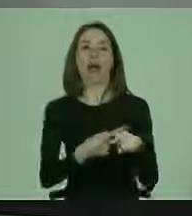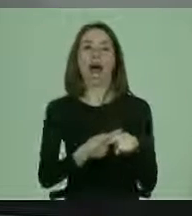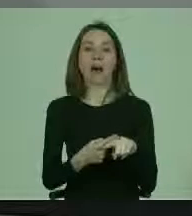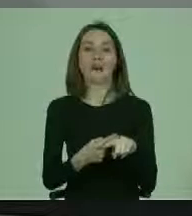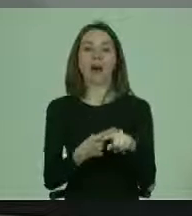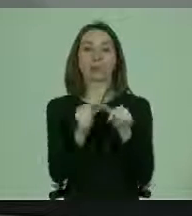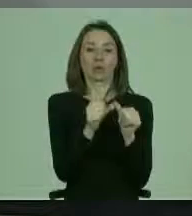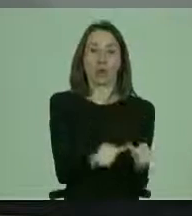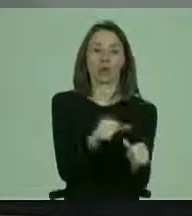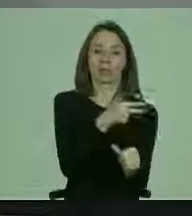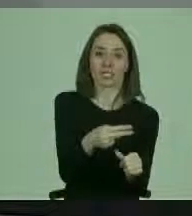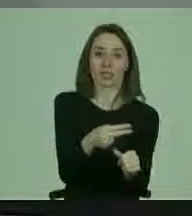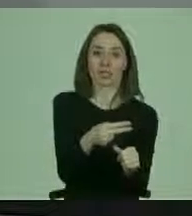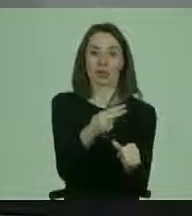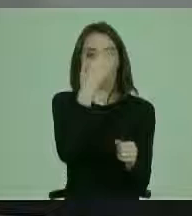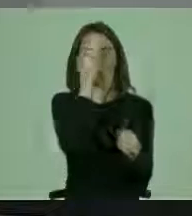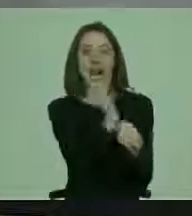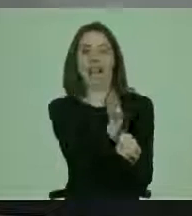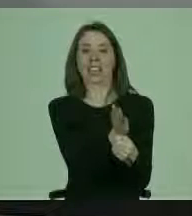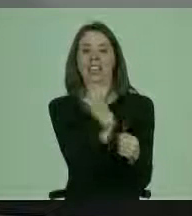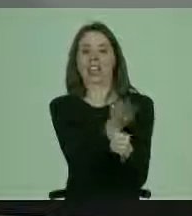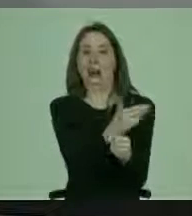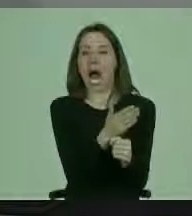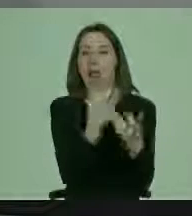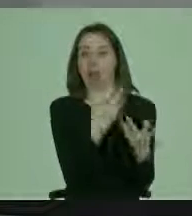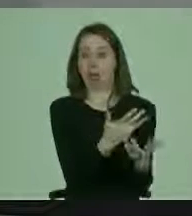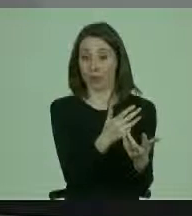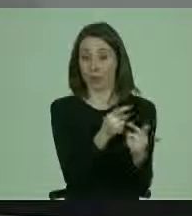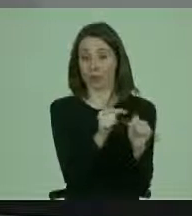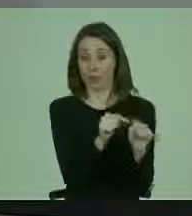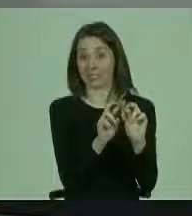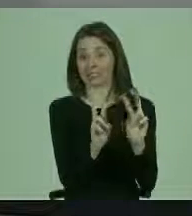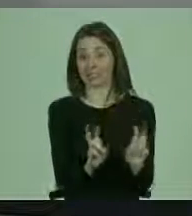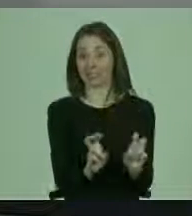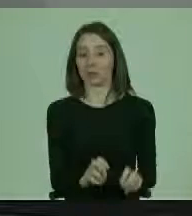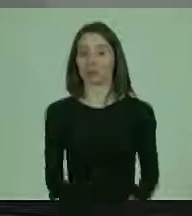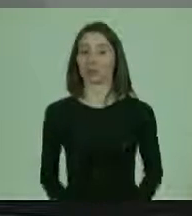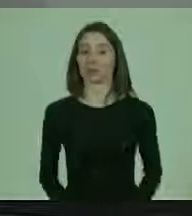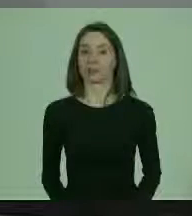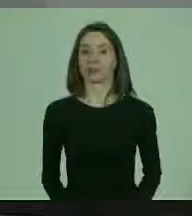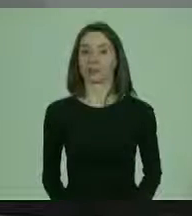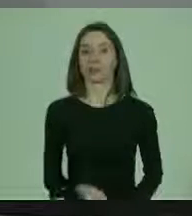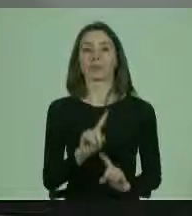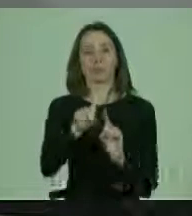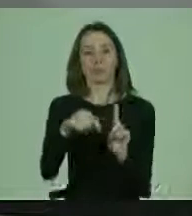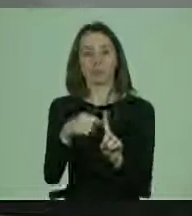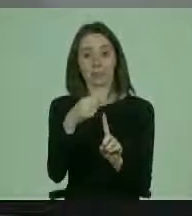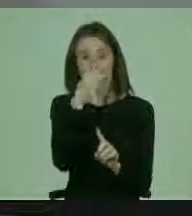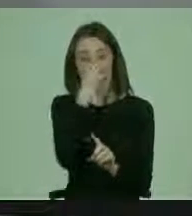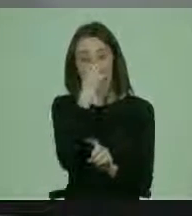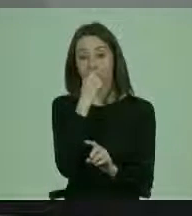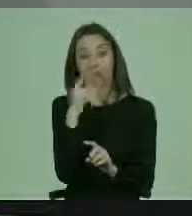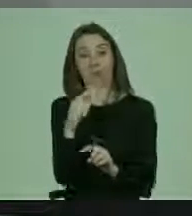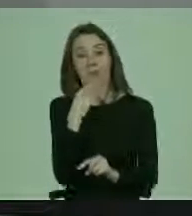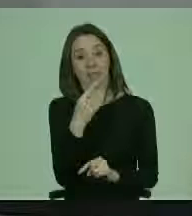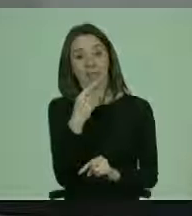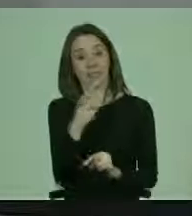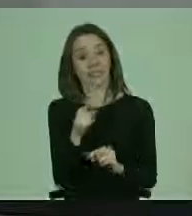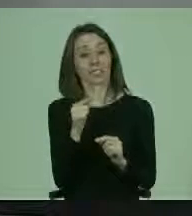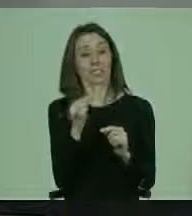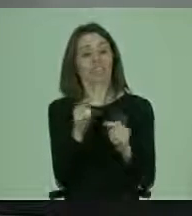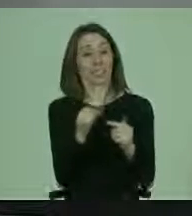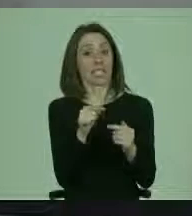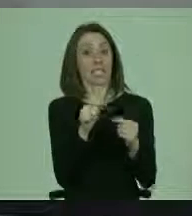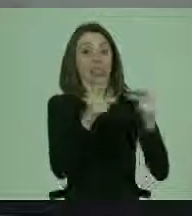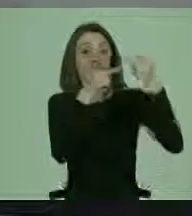sexuales y malos tratos en esta área. Pero aún más, cuando hablamos de estas violaciones